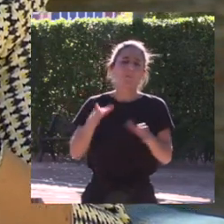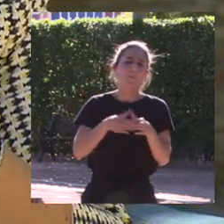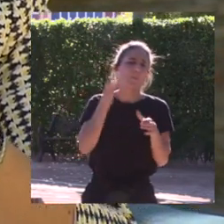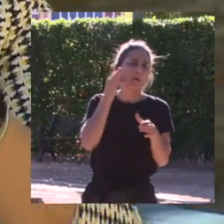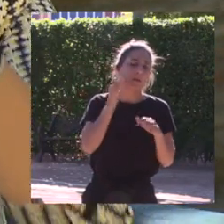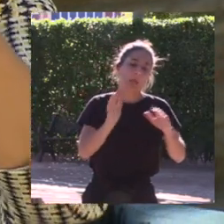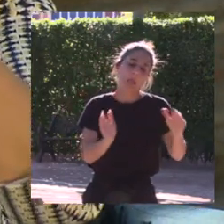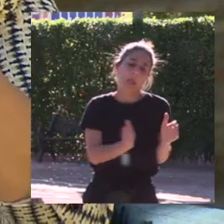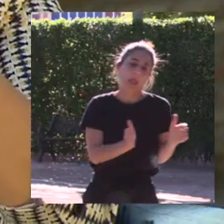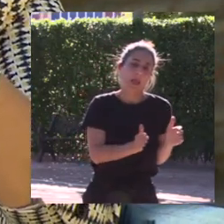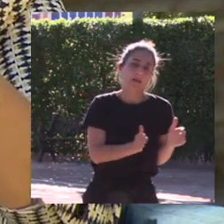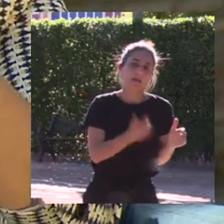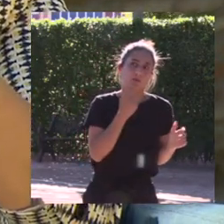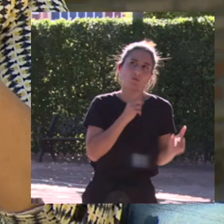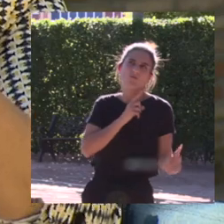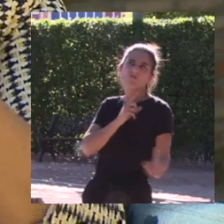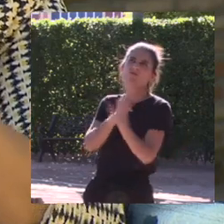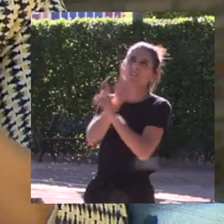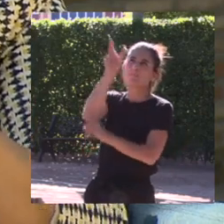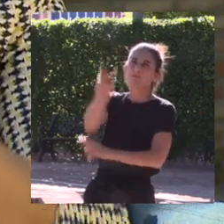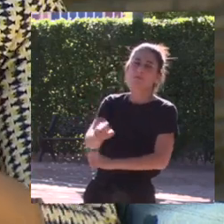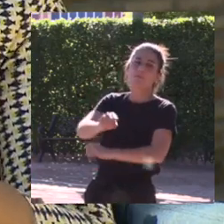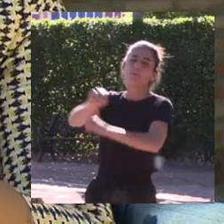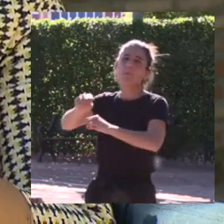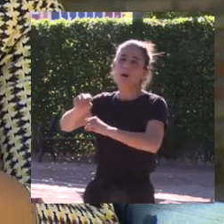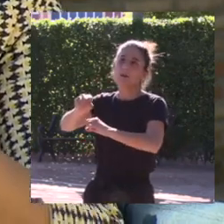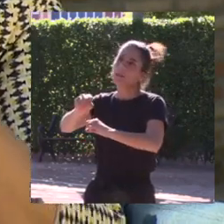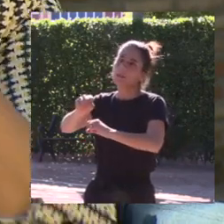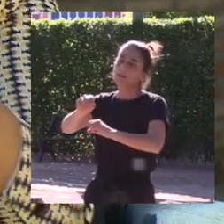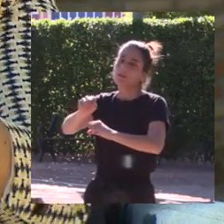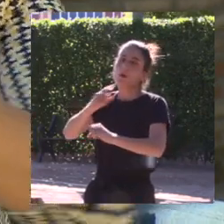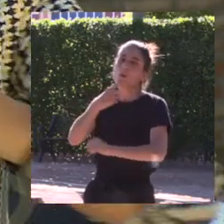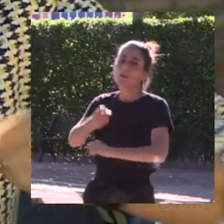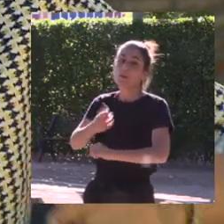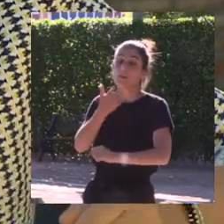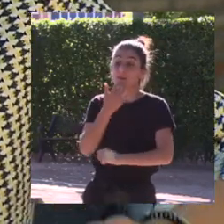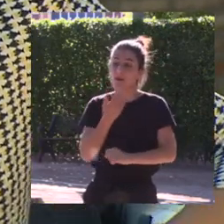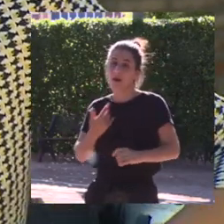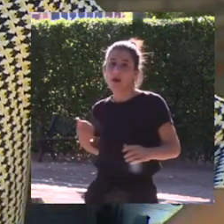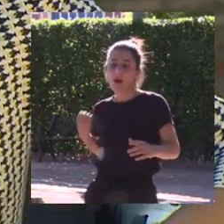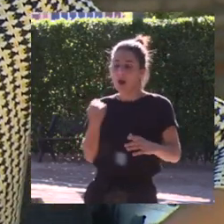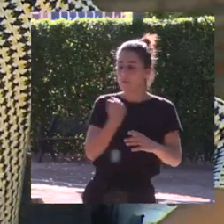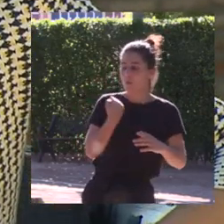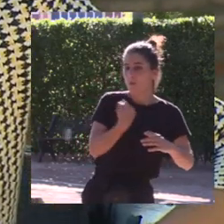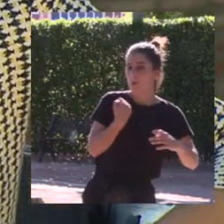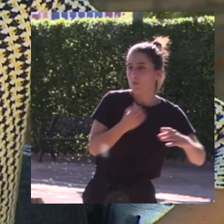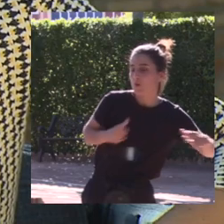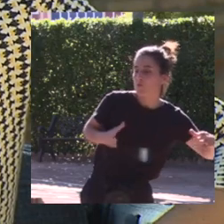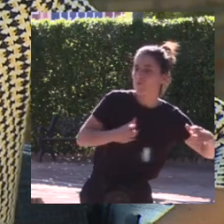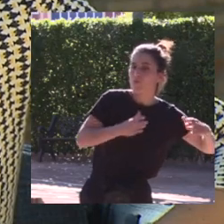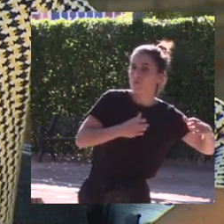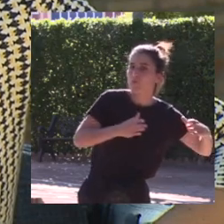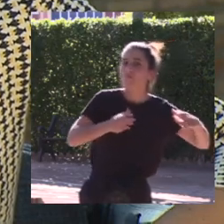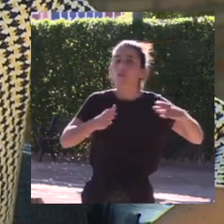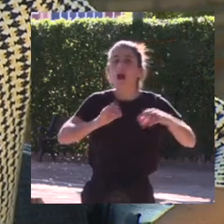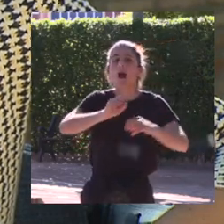enfrentarte a alguien que es más fuerte que tú a veces no es lo mejor que podemos hacer pero si podemos aliarnos con esa persona podemos conseguir